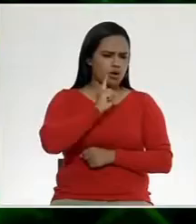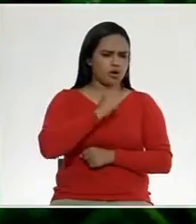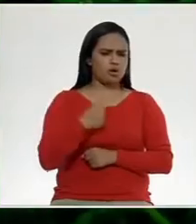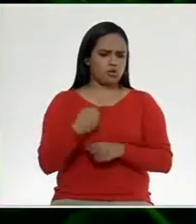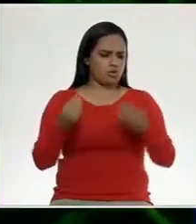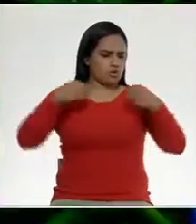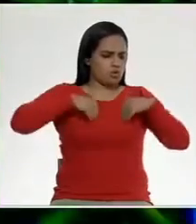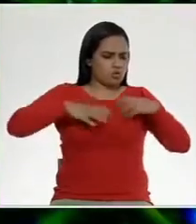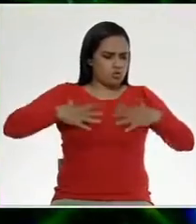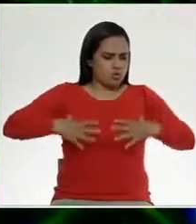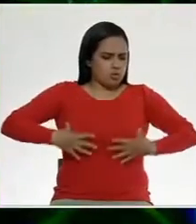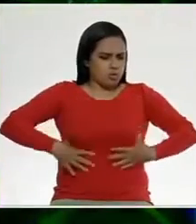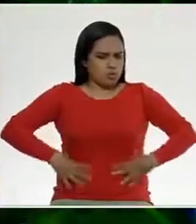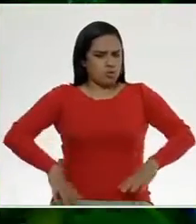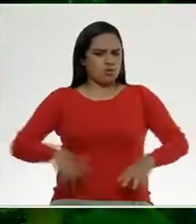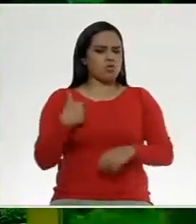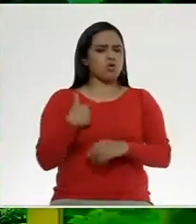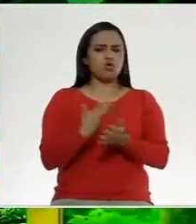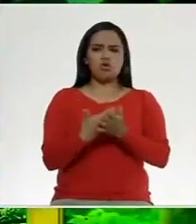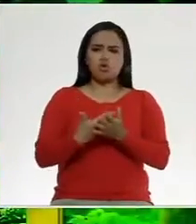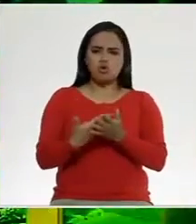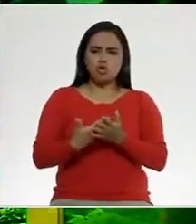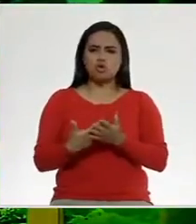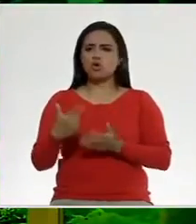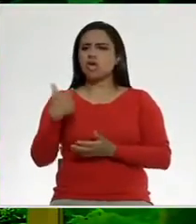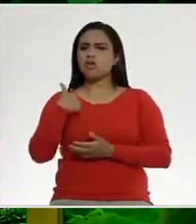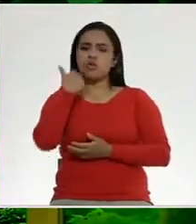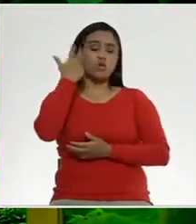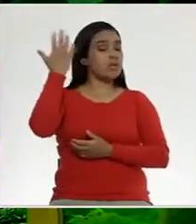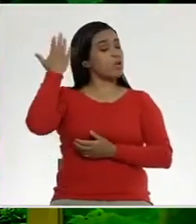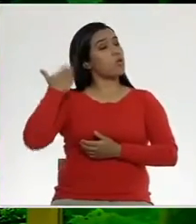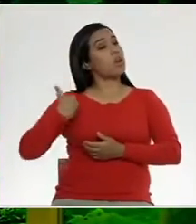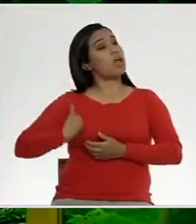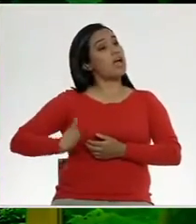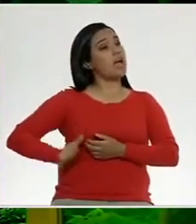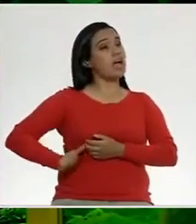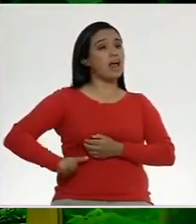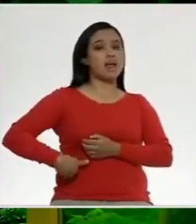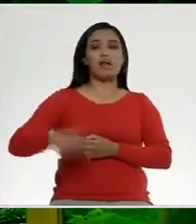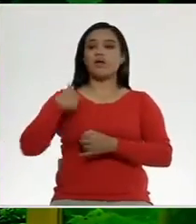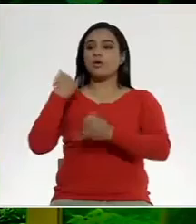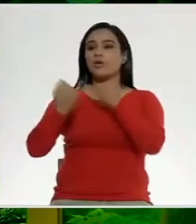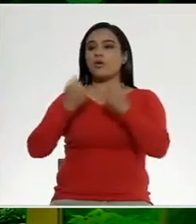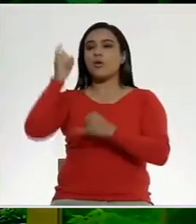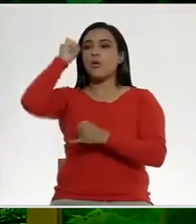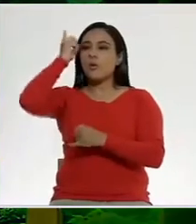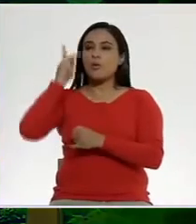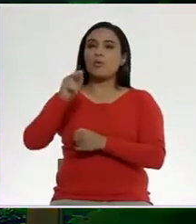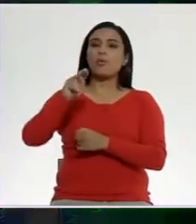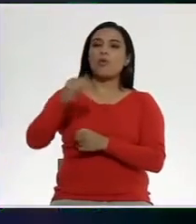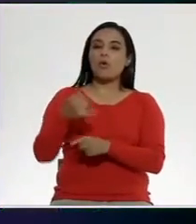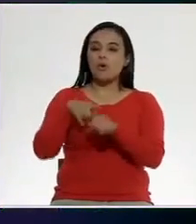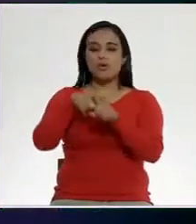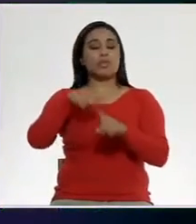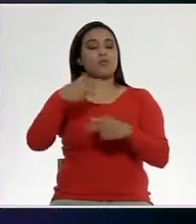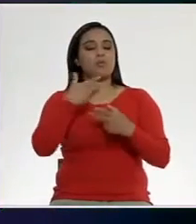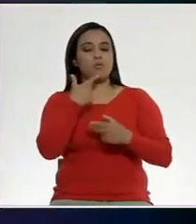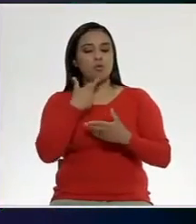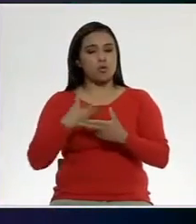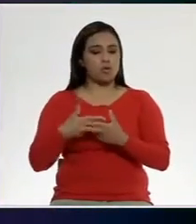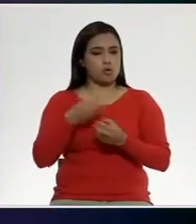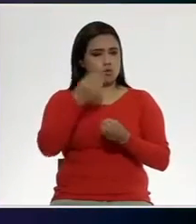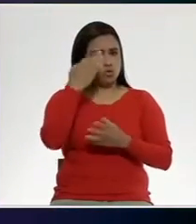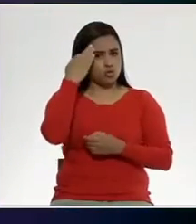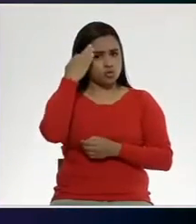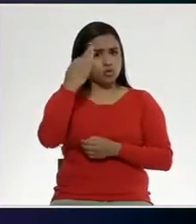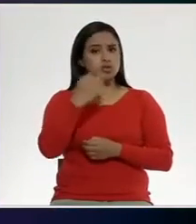vestidos y me voy a vestir de rosa y voy a decir que quiero el pelo largo y voy a jugar con los ponis y los castillos y las muñecas. No duró mucho, a